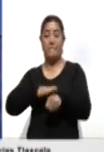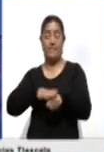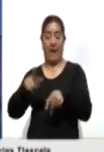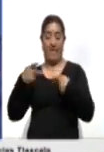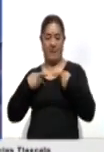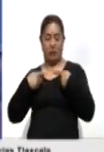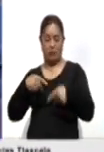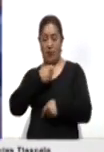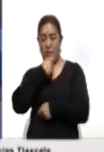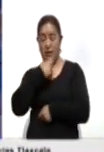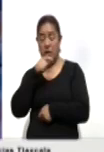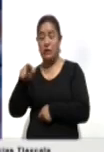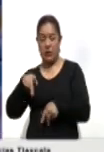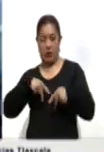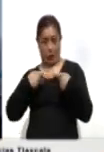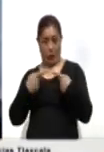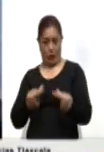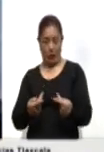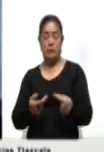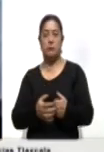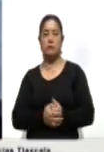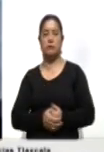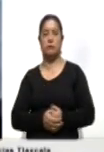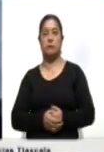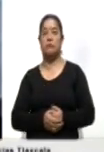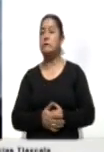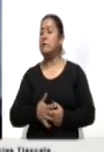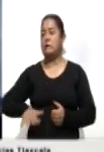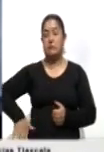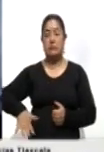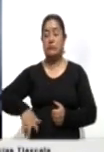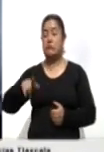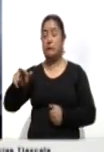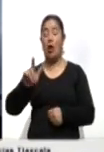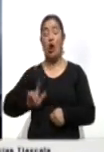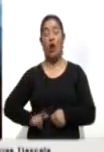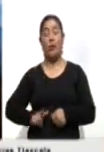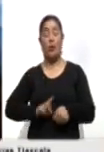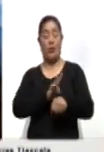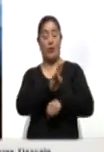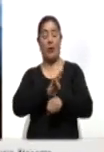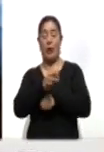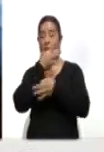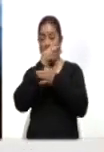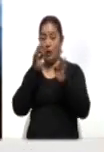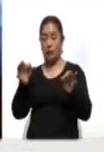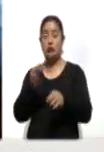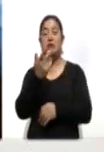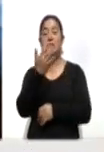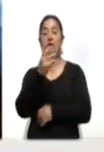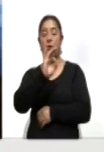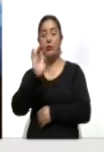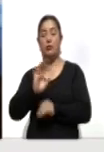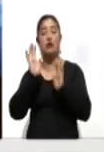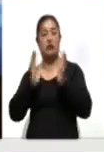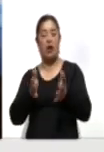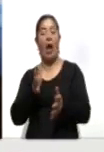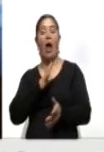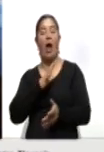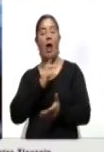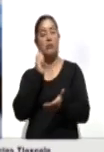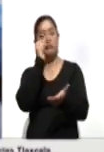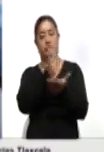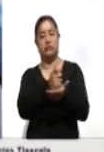mayor vulnerabilidad frente al virus. Recientemente, el gobierno venezolano anunció que entregó más del 50% del anticipo